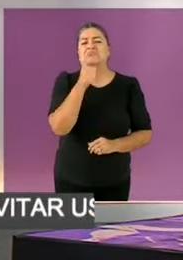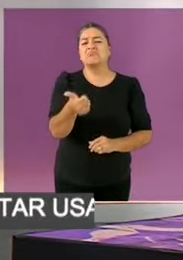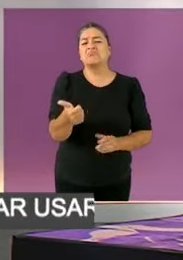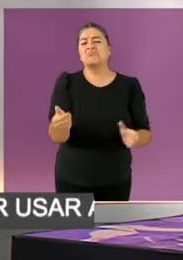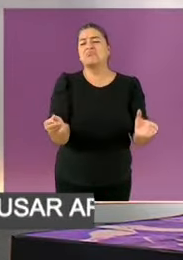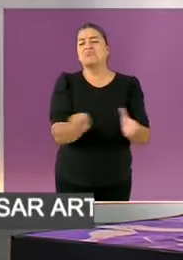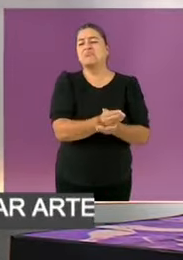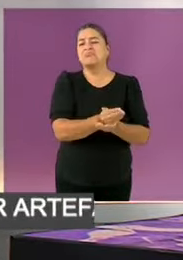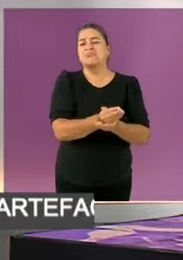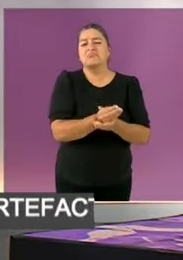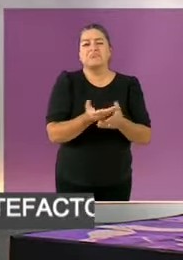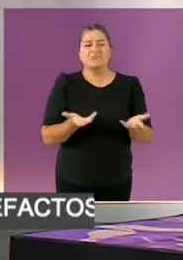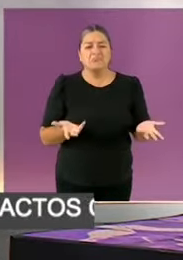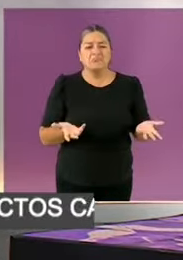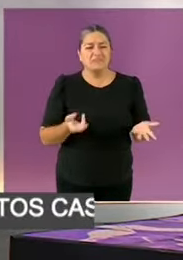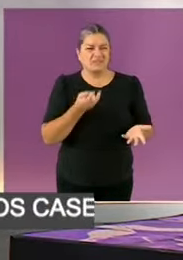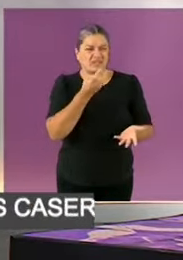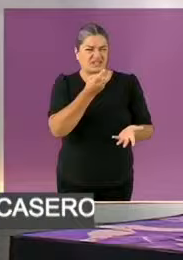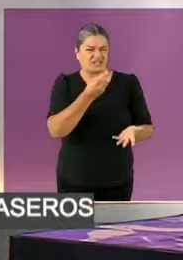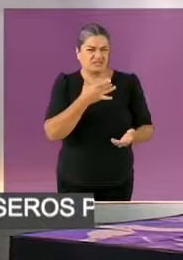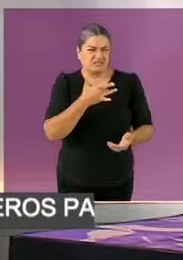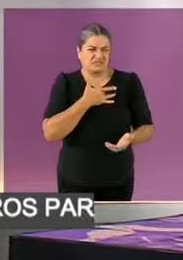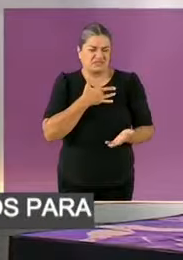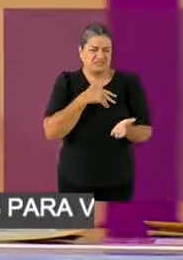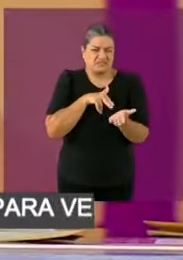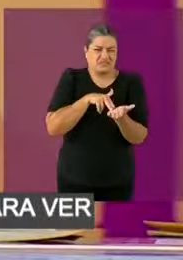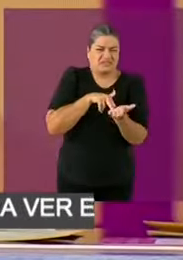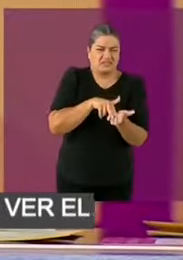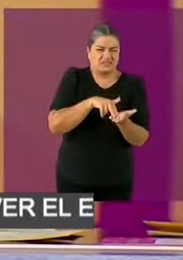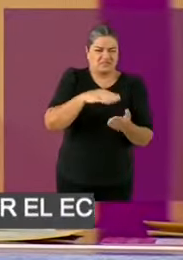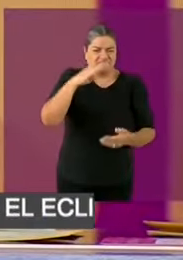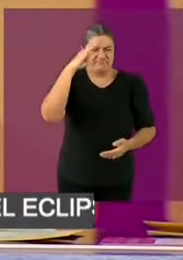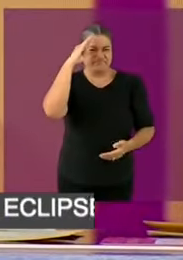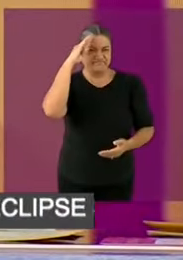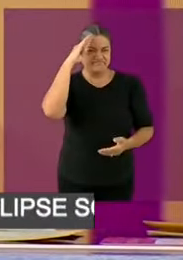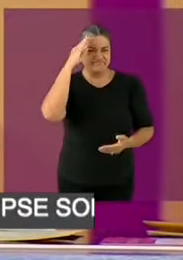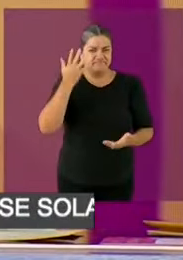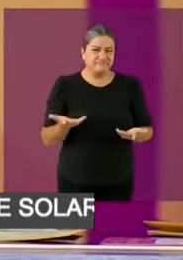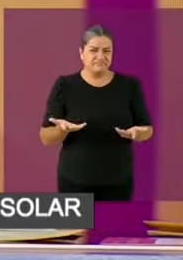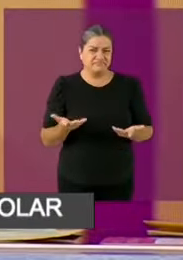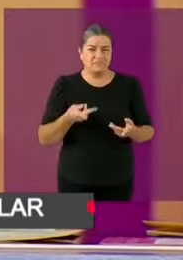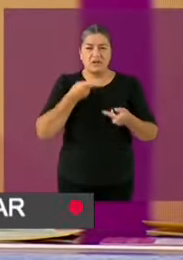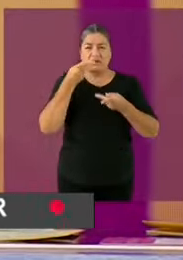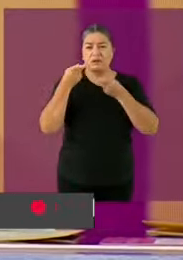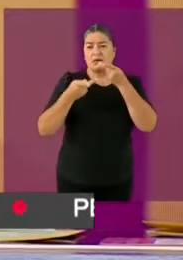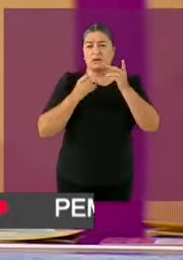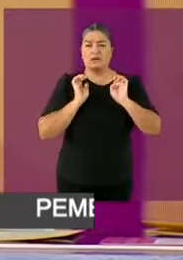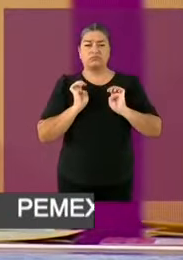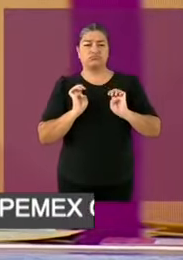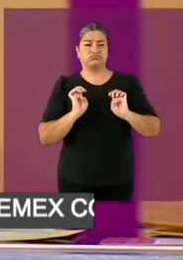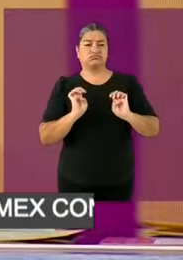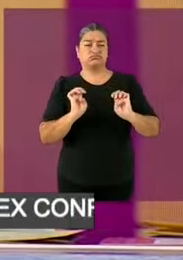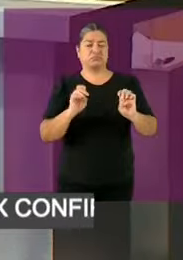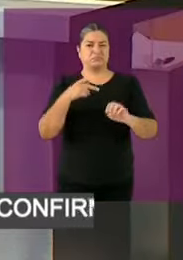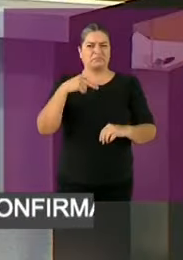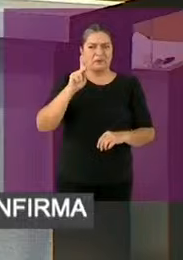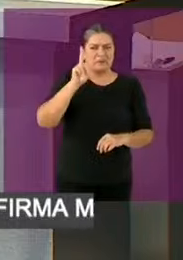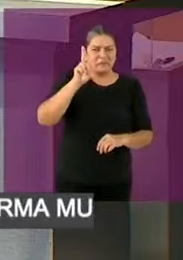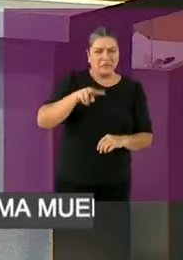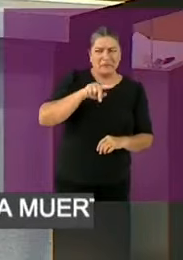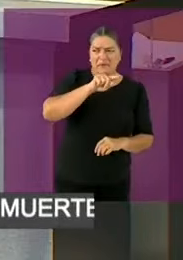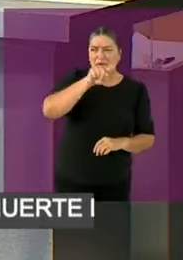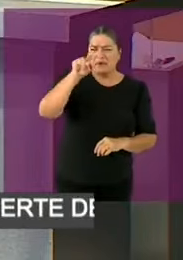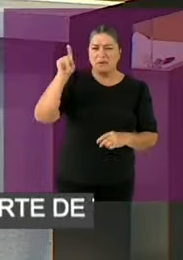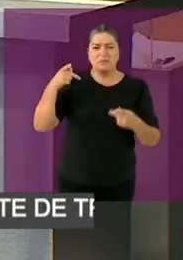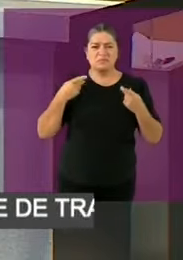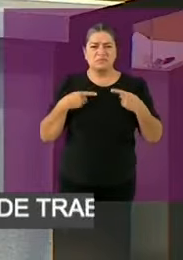y sin corazón, la verdad. Que vengas a echar rollo mientras la gente está sufriendo la falta de medicamentos. Gracias, candidata Xochitl Galvez. ¿Quiere